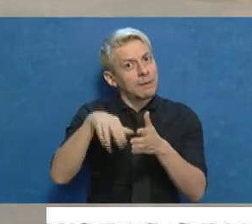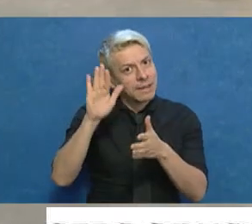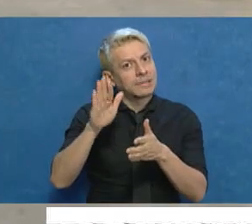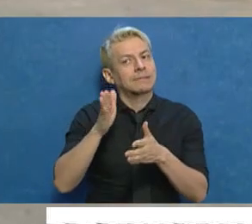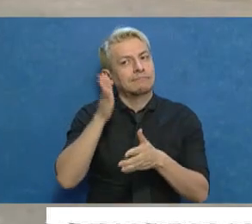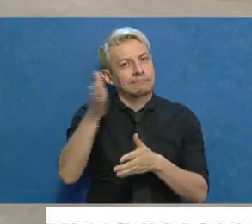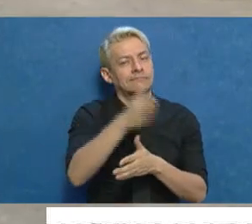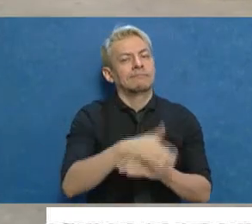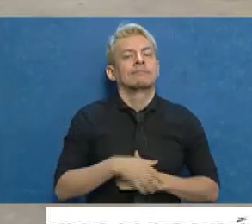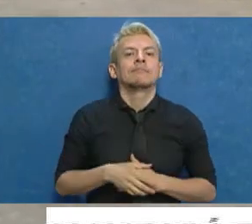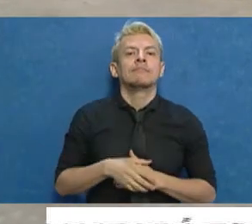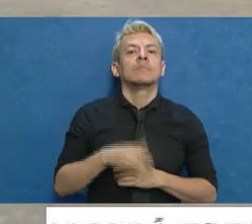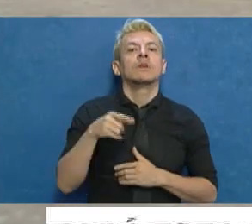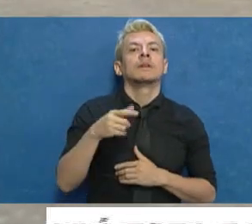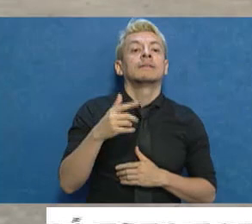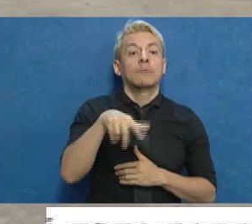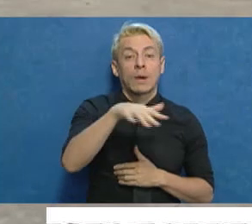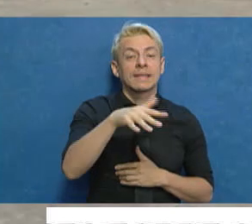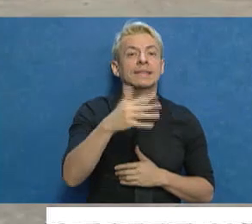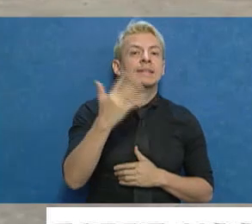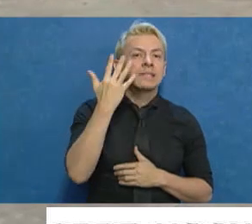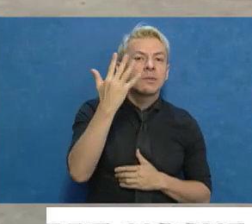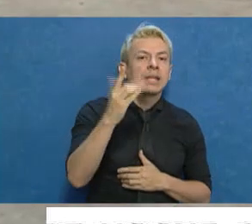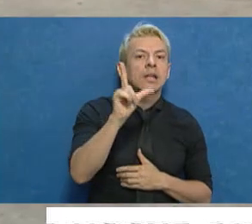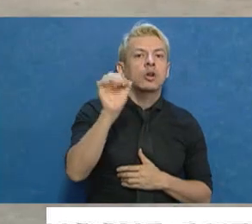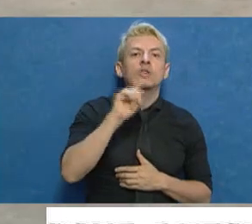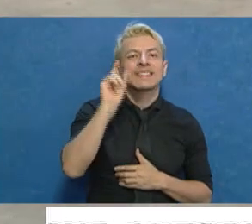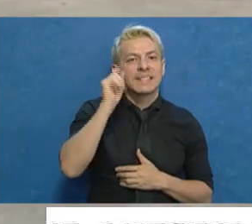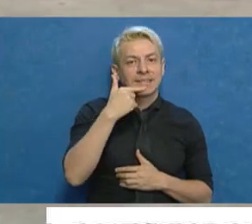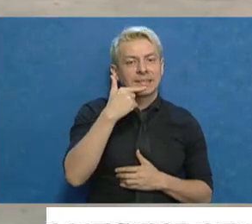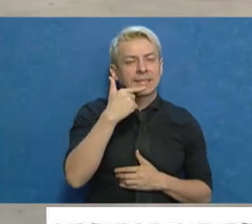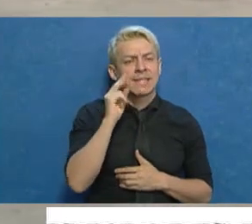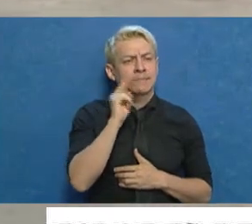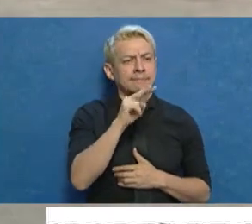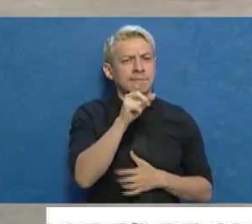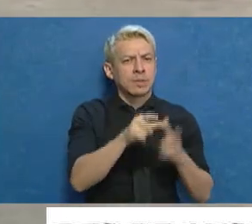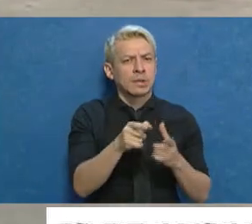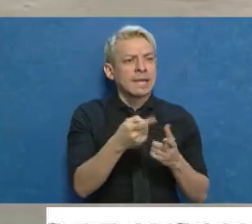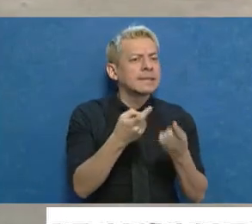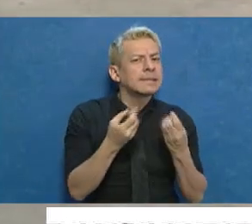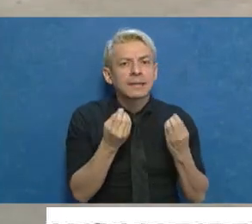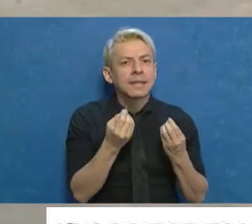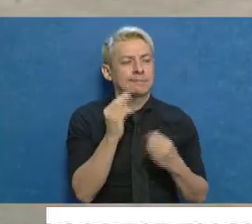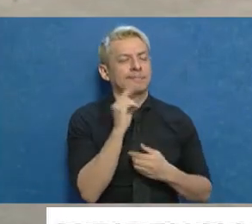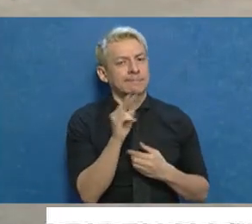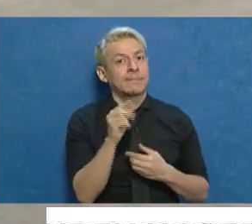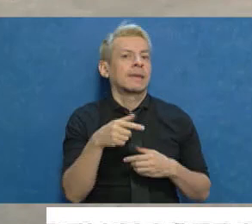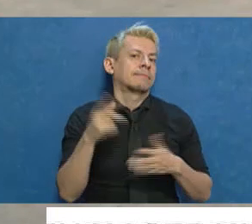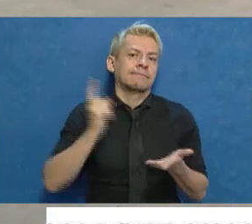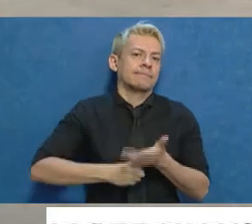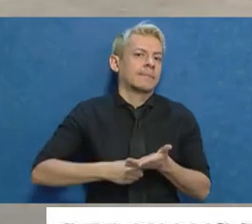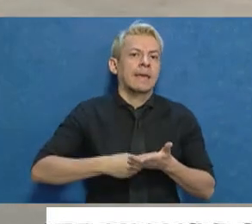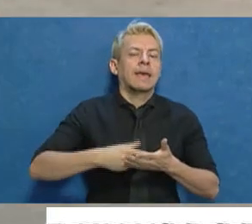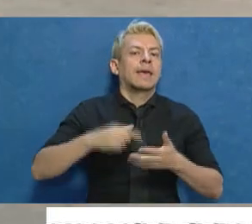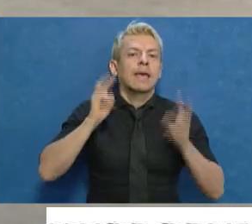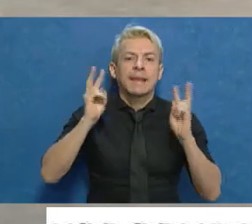Hoy estamos en los 5.000 lotes, a través de los cuales estamos viendo las necesidades de toda la gente. Por eso se ha declarado la emergencia no solamente climática,